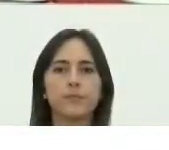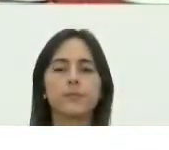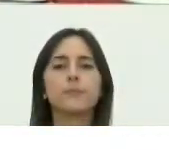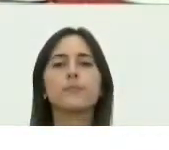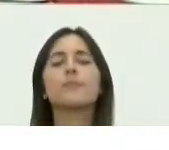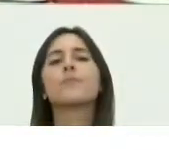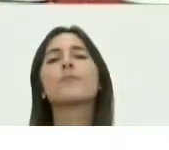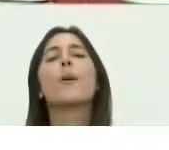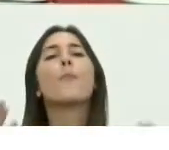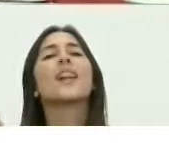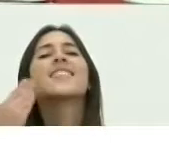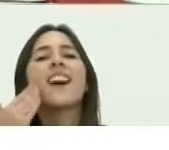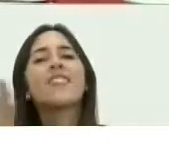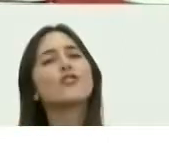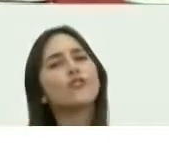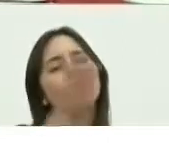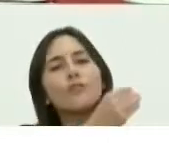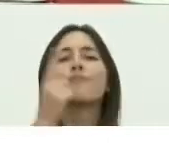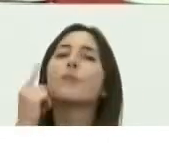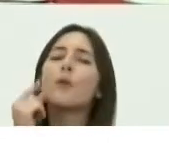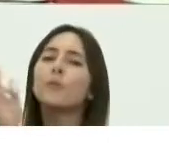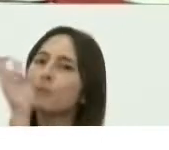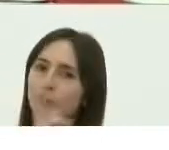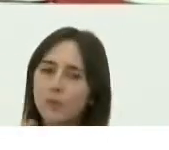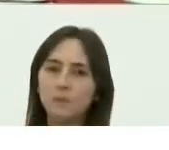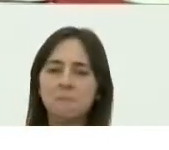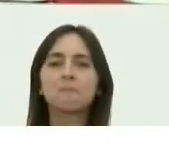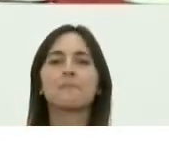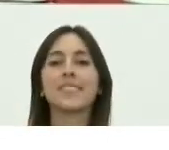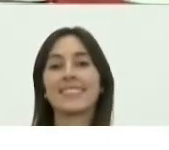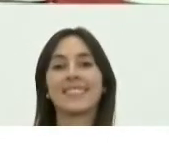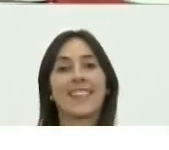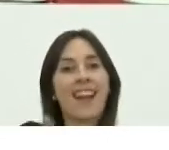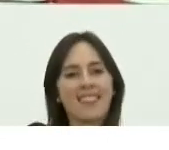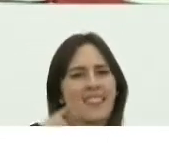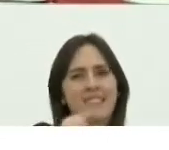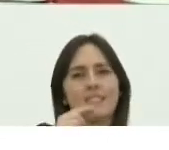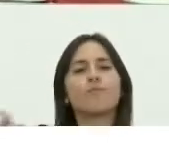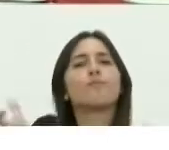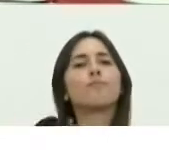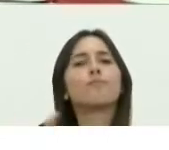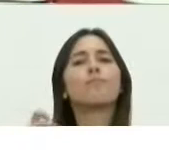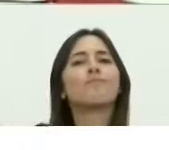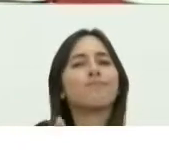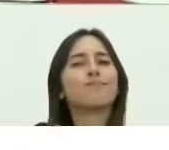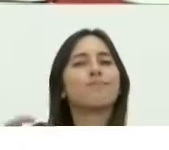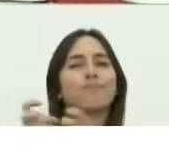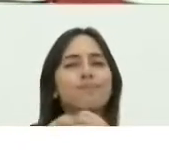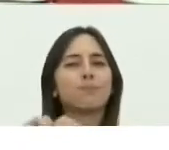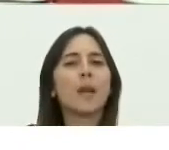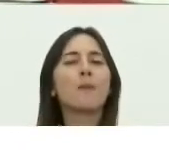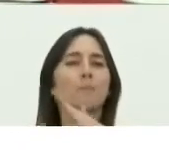Buenas tardes a todos y todas. Hemos terminado hace unos minutos una nueva reunión del Comité Central de Emergencia,